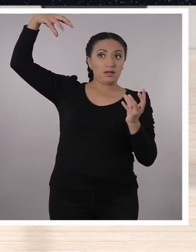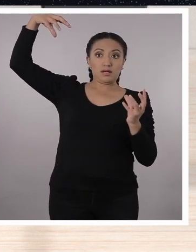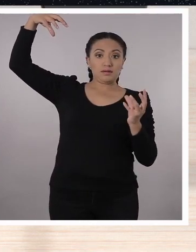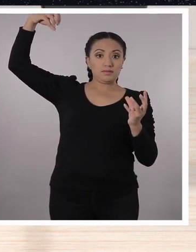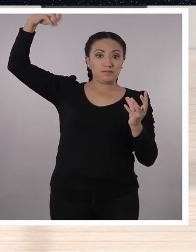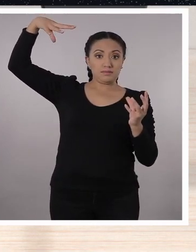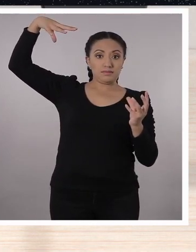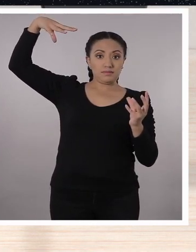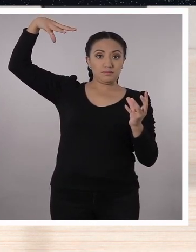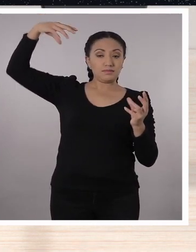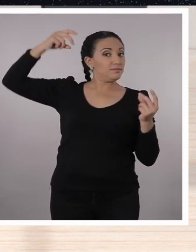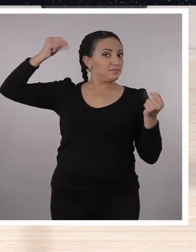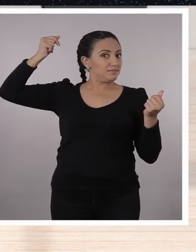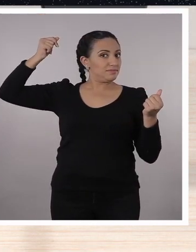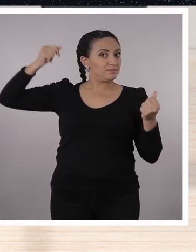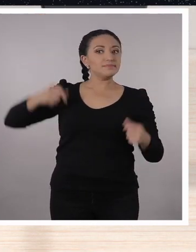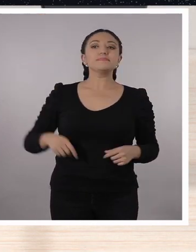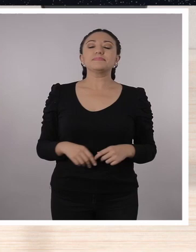Sol.